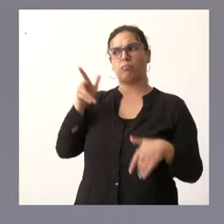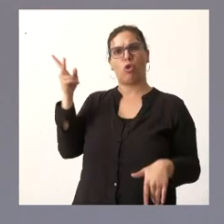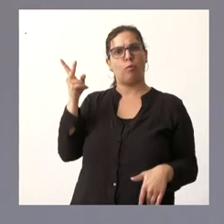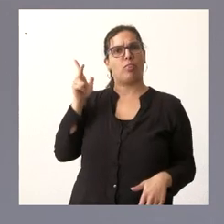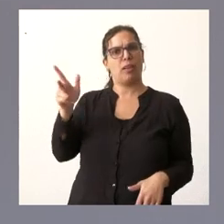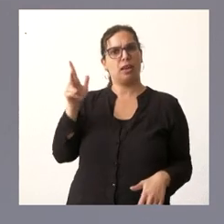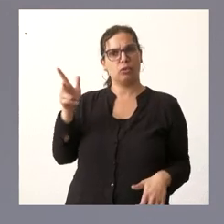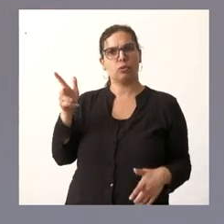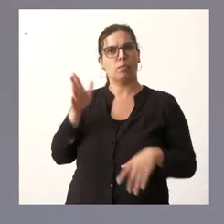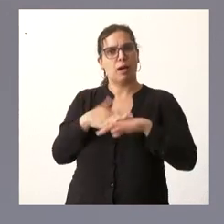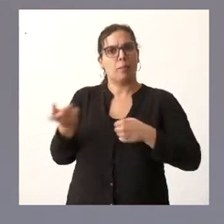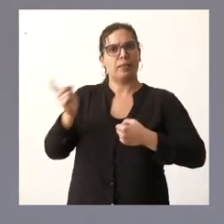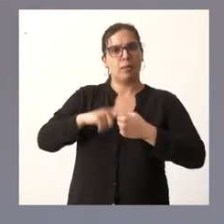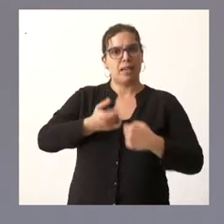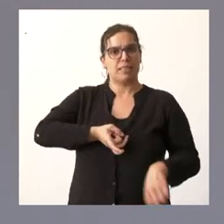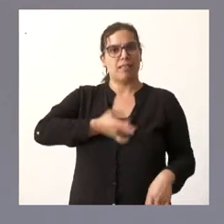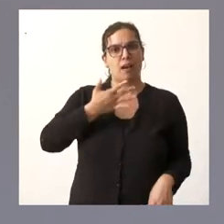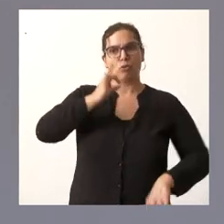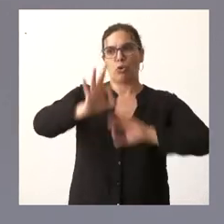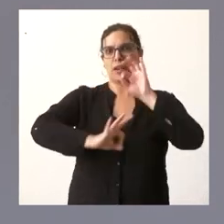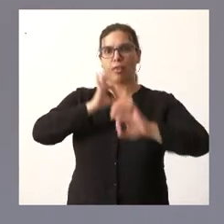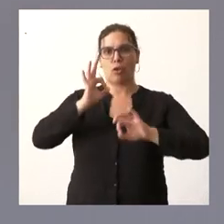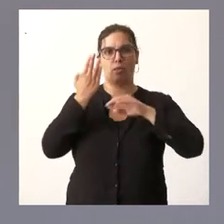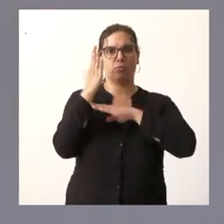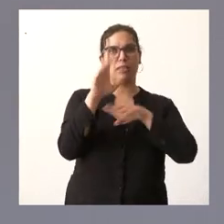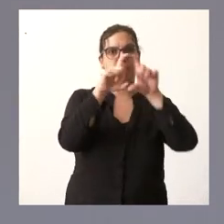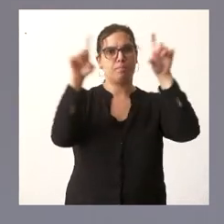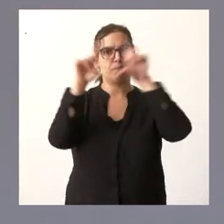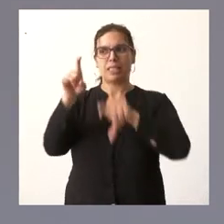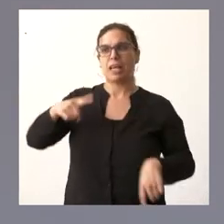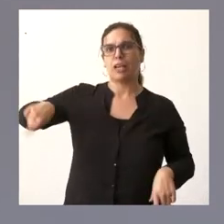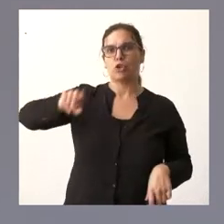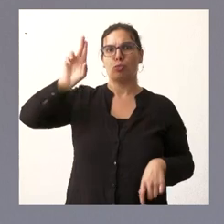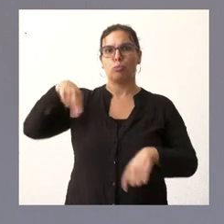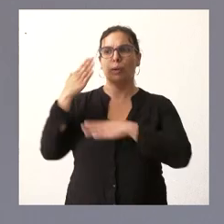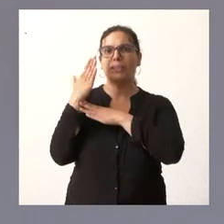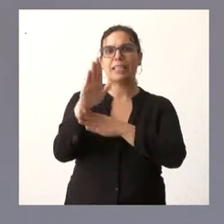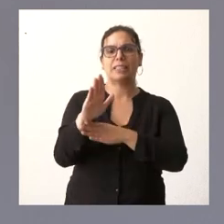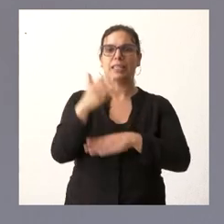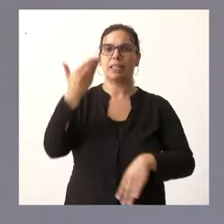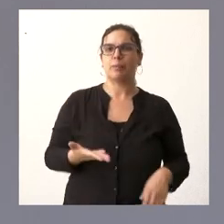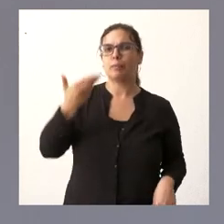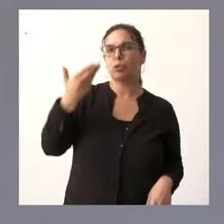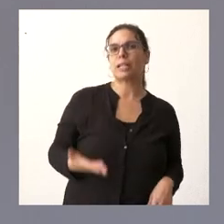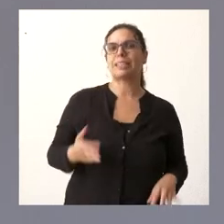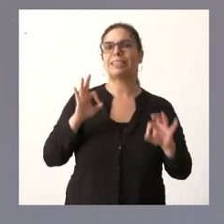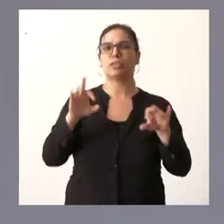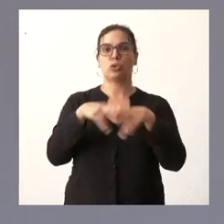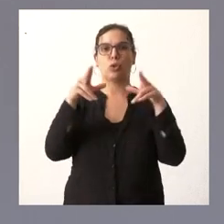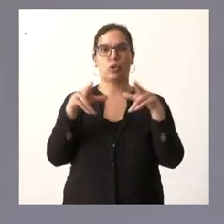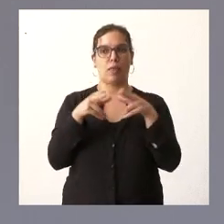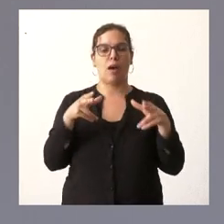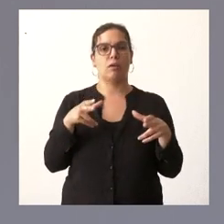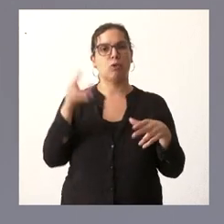tienen sindicatos y organizaciones empresariales representan una parte muy importante de nuestra sociedad tiene un papel que jugar ciertamente